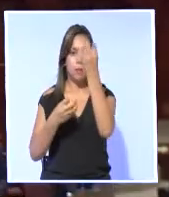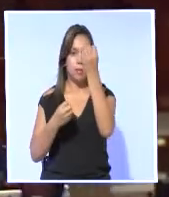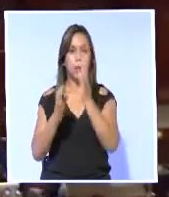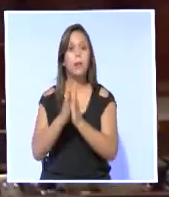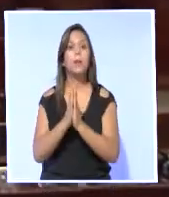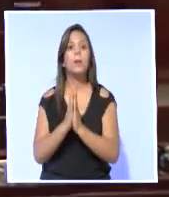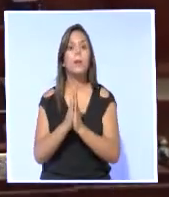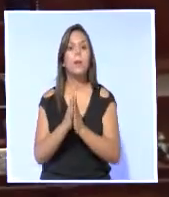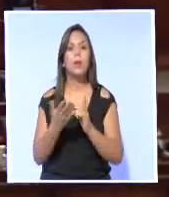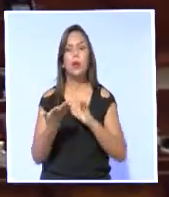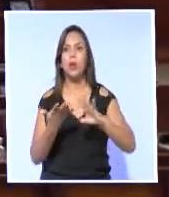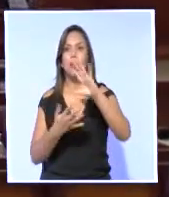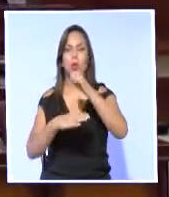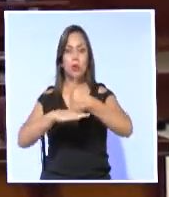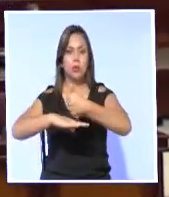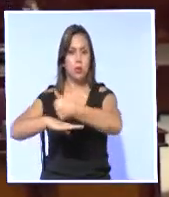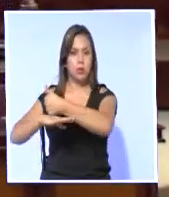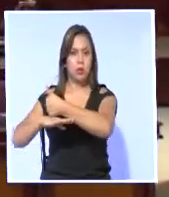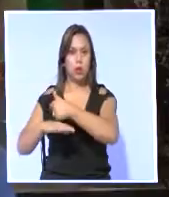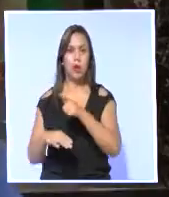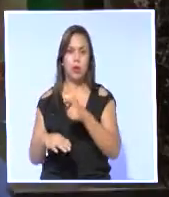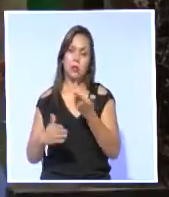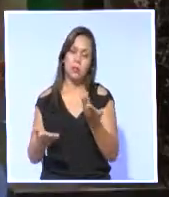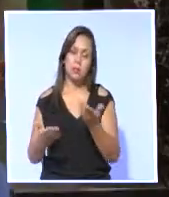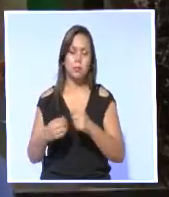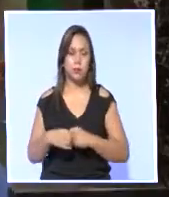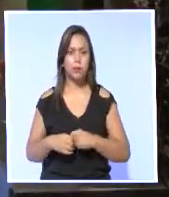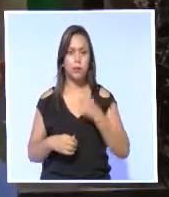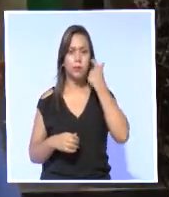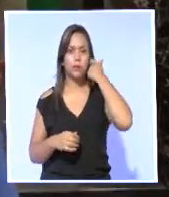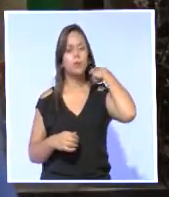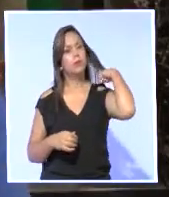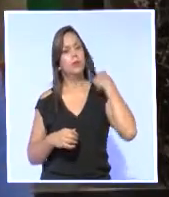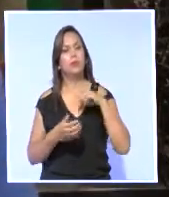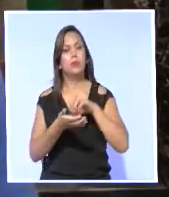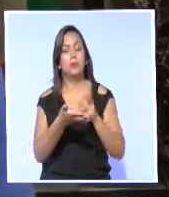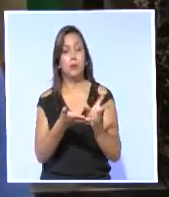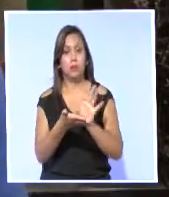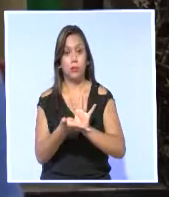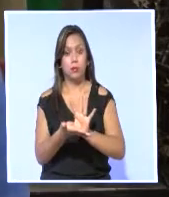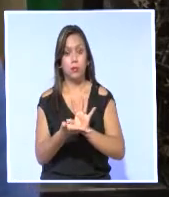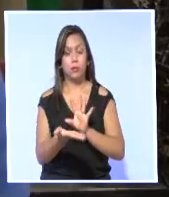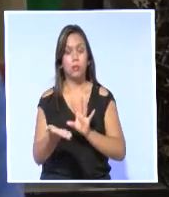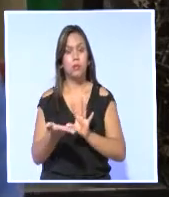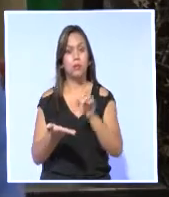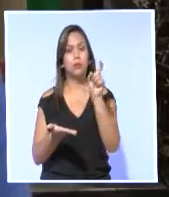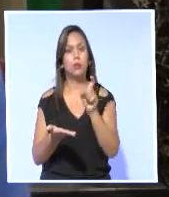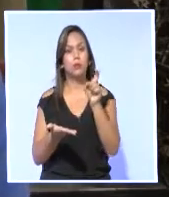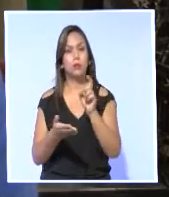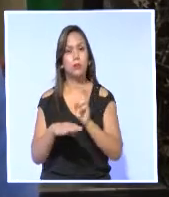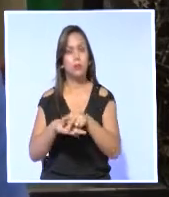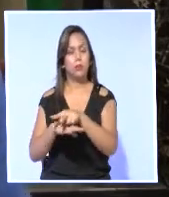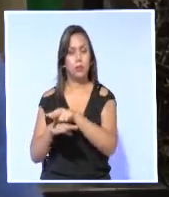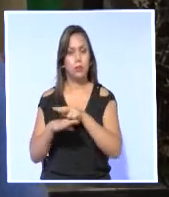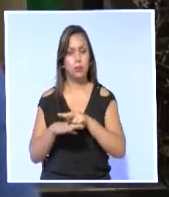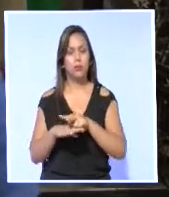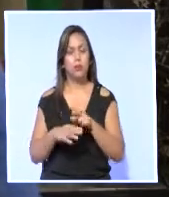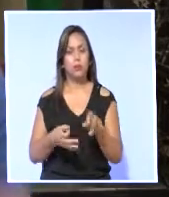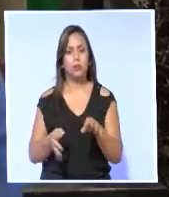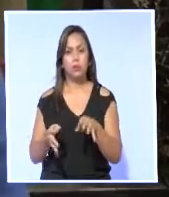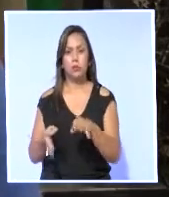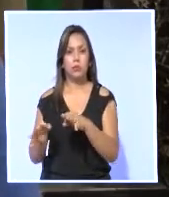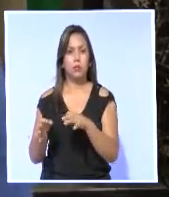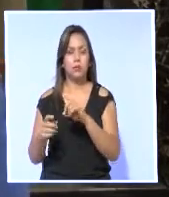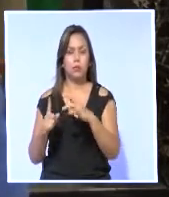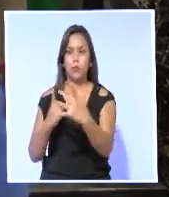a todas las autoridades de elección popular. La Asamblea Nacional tendrá que regular los mecanismos,